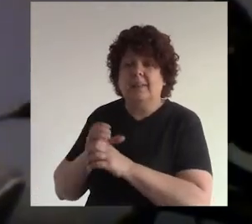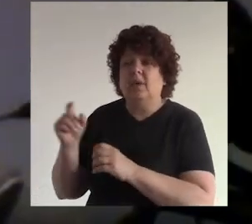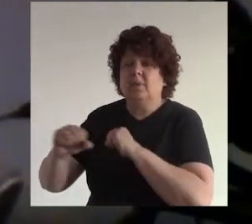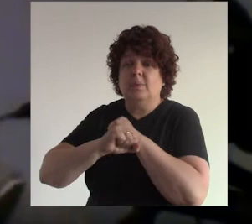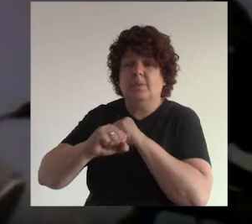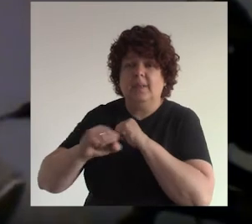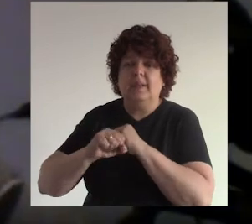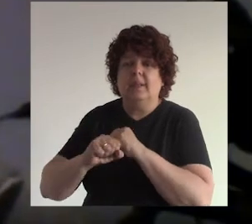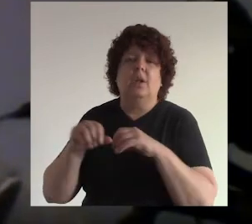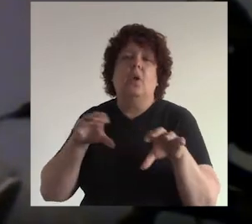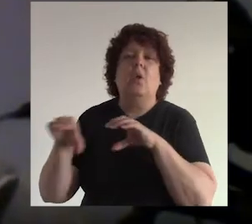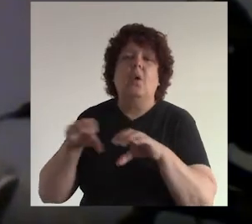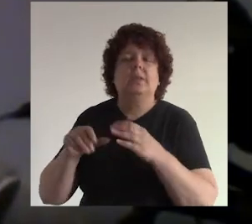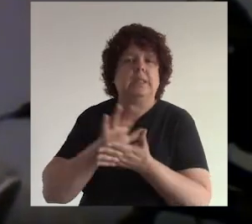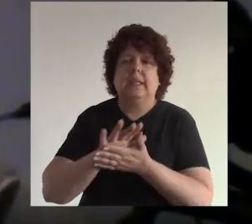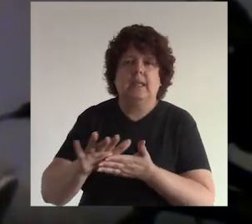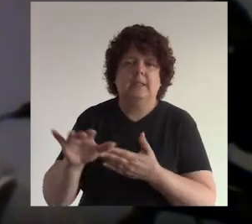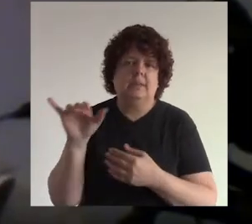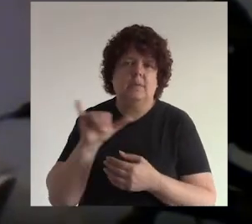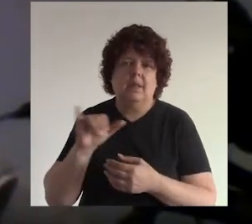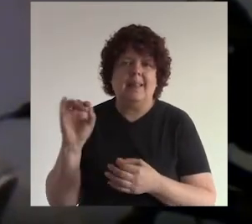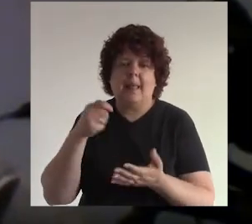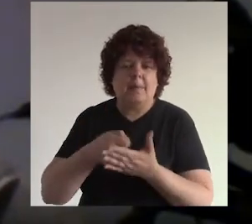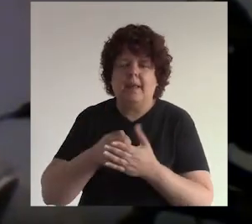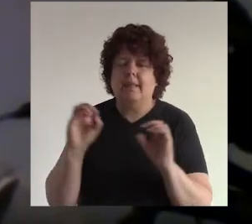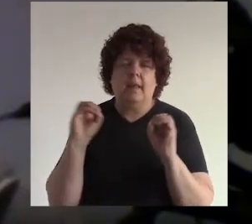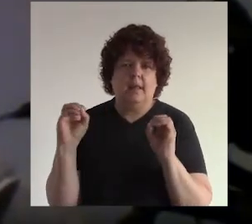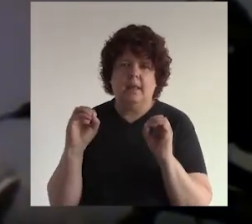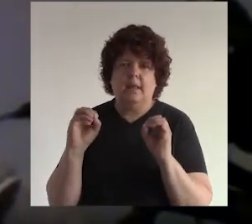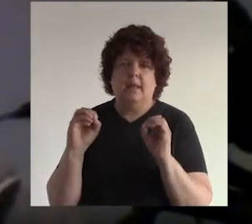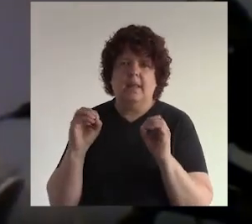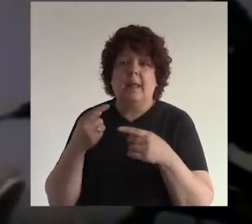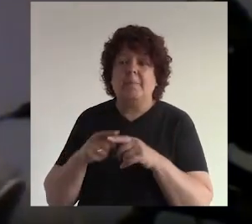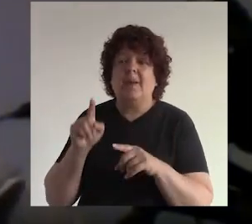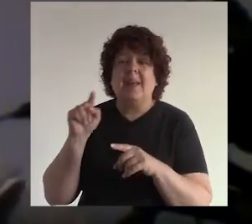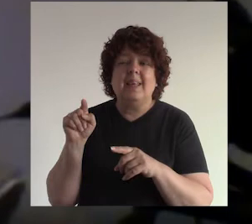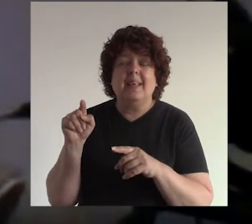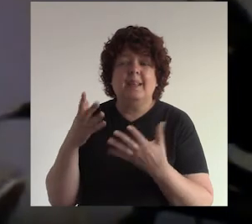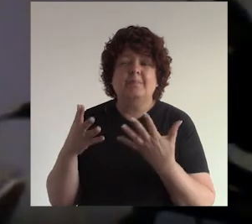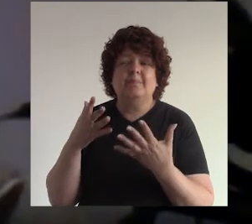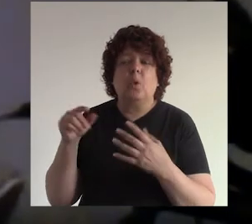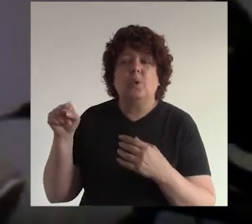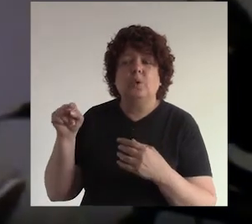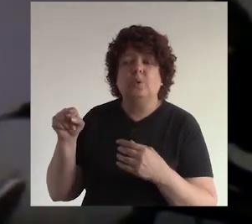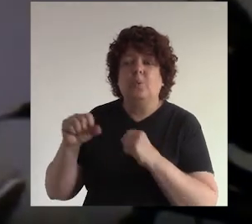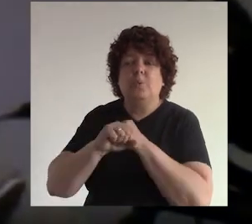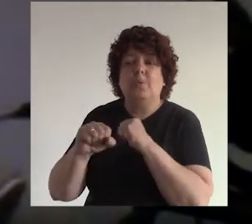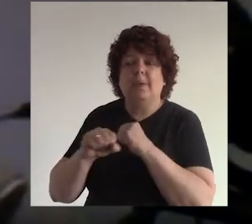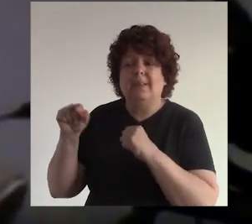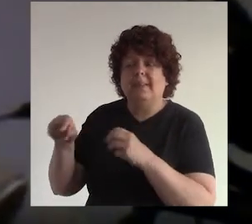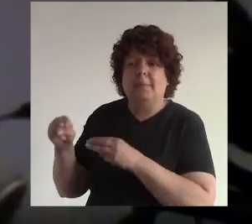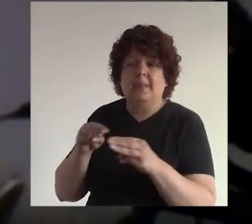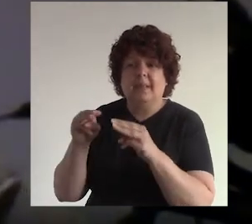cuando tú publicas lo haces también de manera gratuita no, cuesta pero pero hay un detalle cuando tú